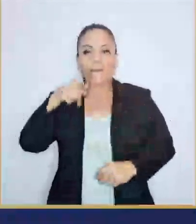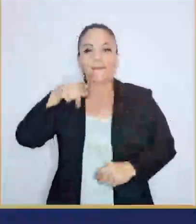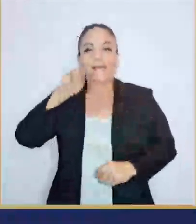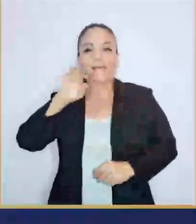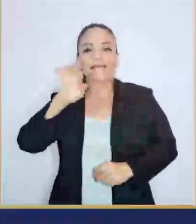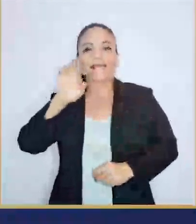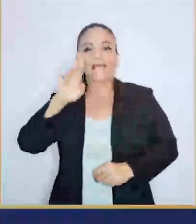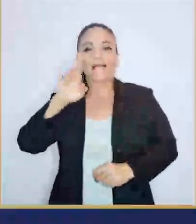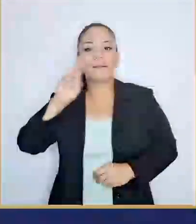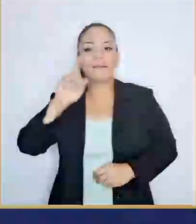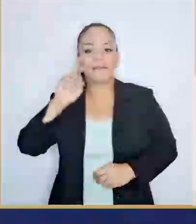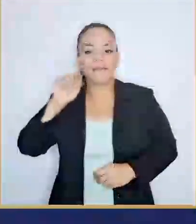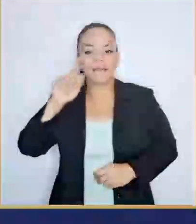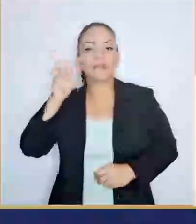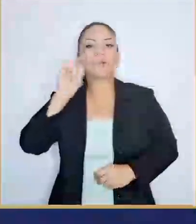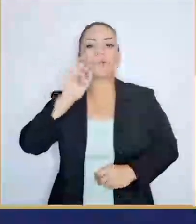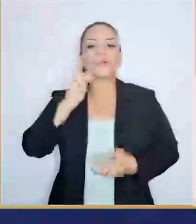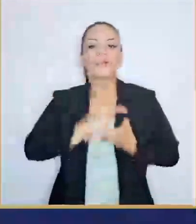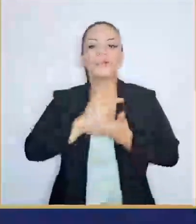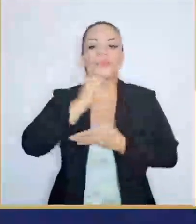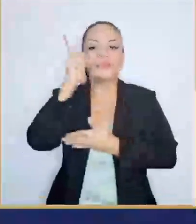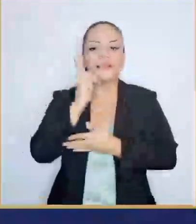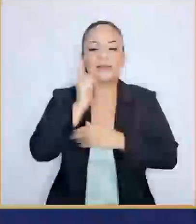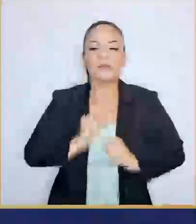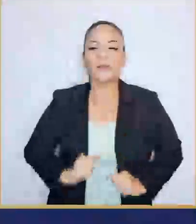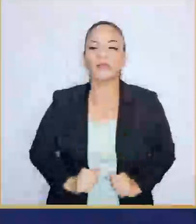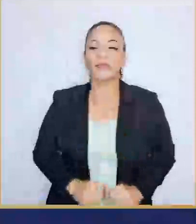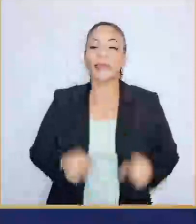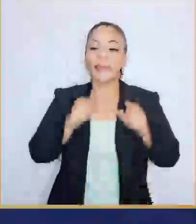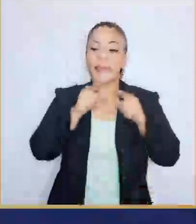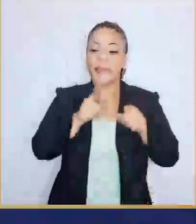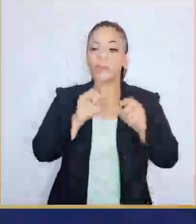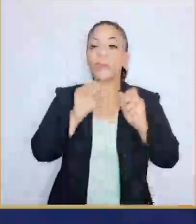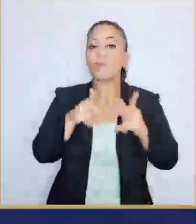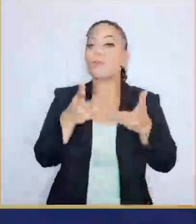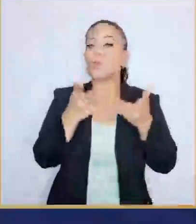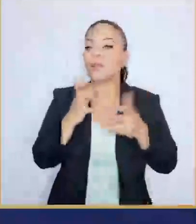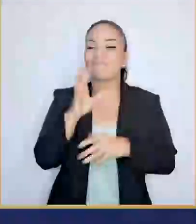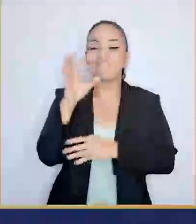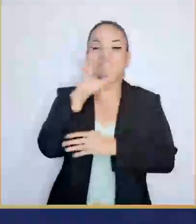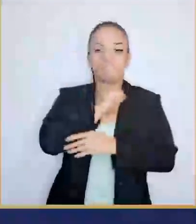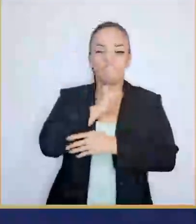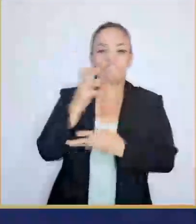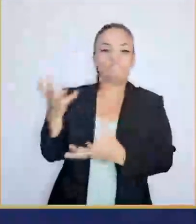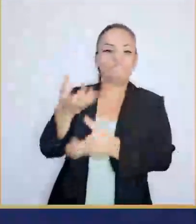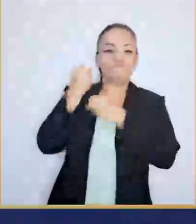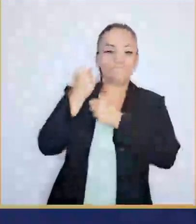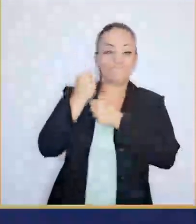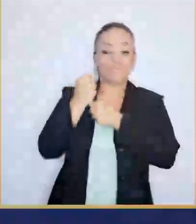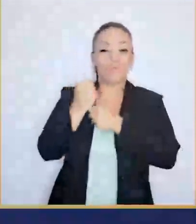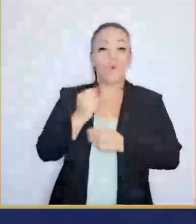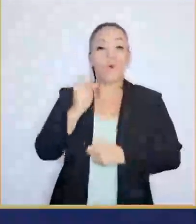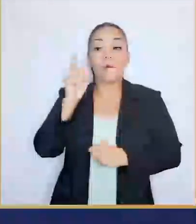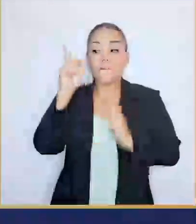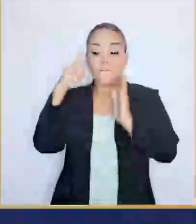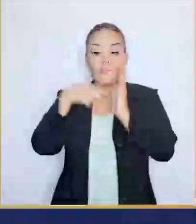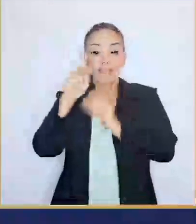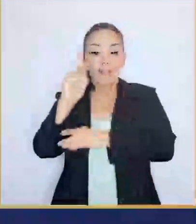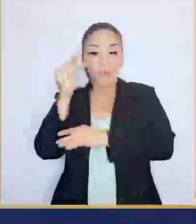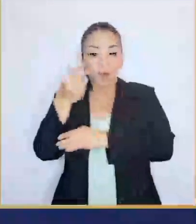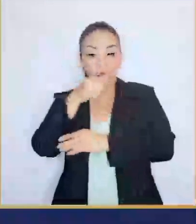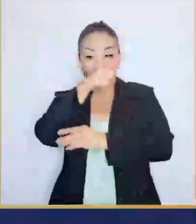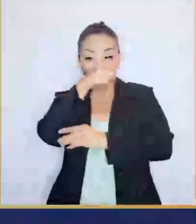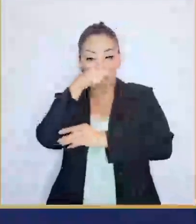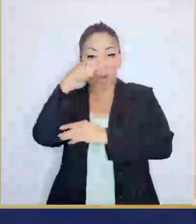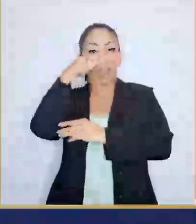APM Terminal Esto nos ha permitido pasar de una incautación de una tonelada